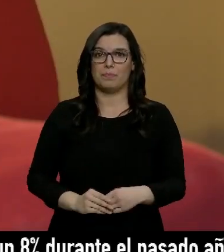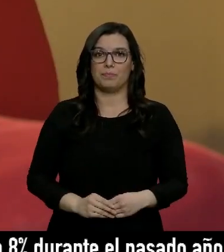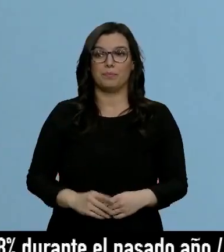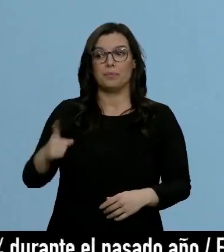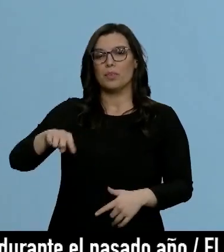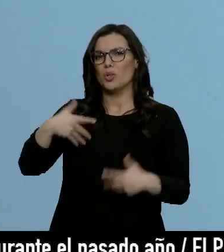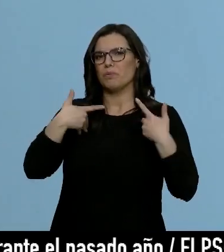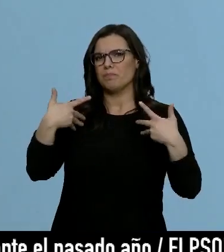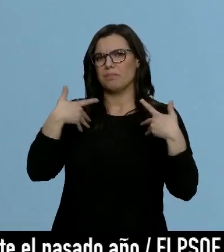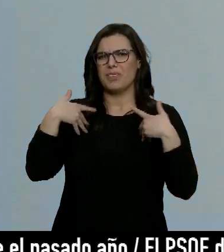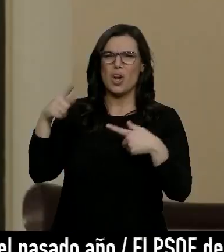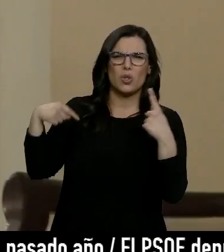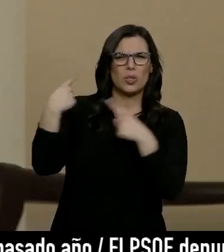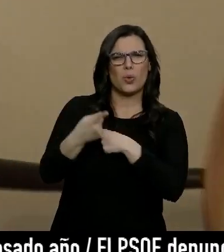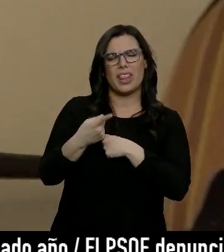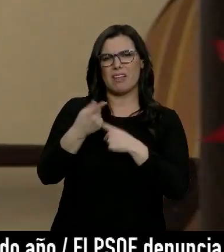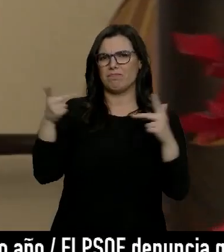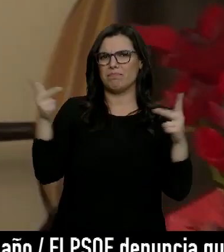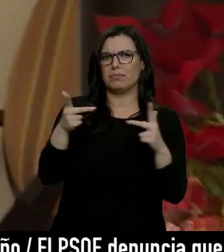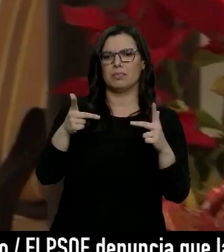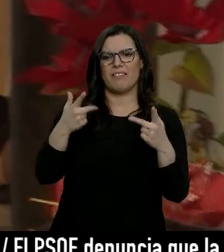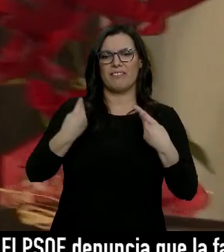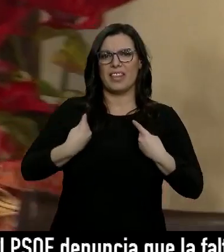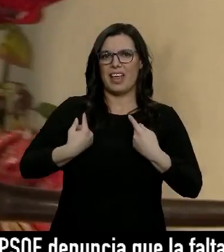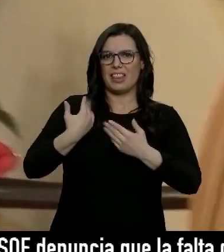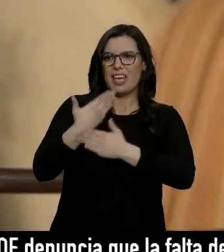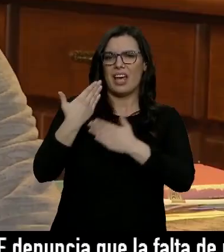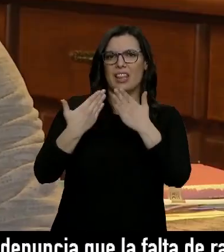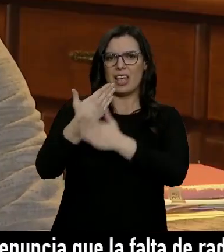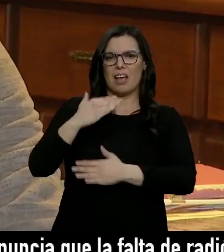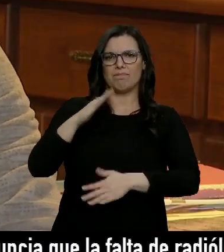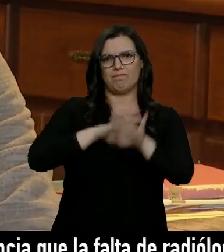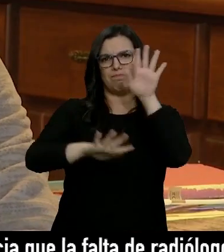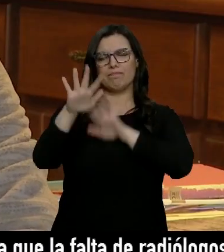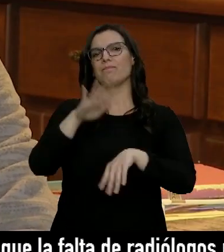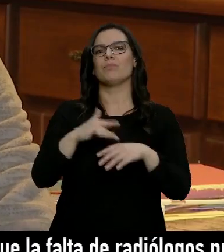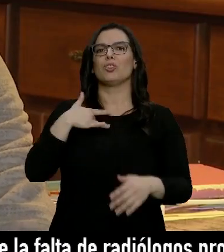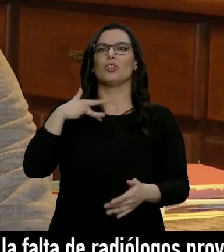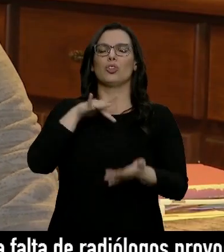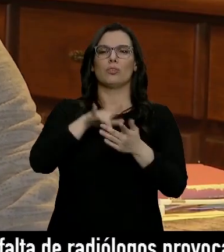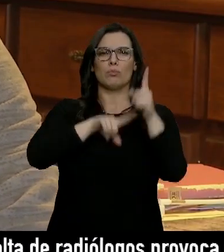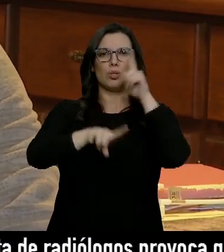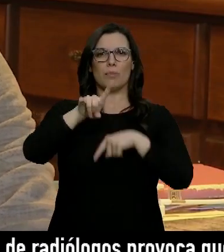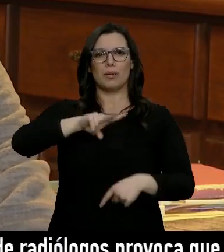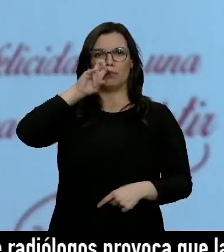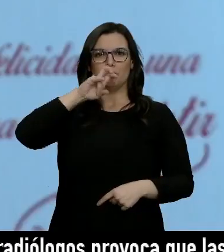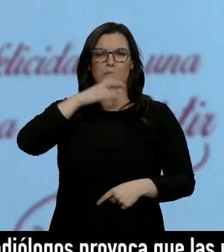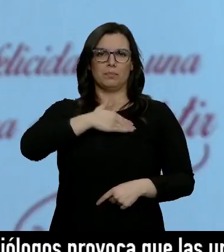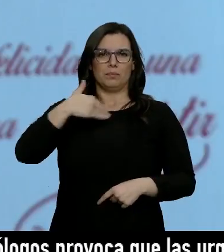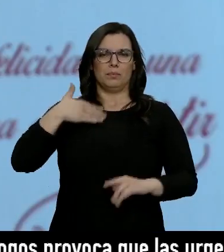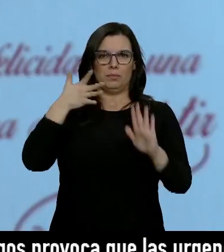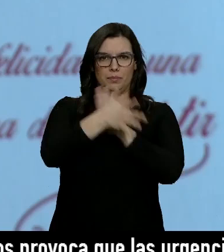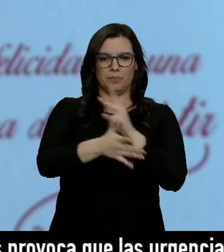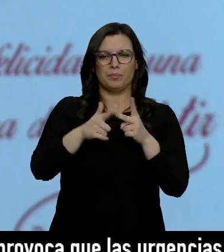Sufren infinidad de secuelas que complican mucho su día a día. Tengo una insuficiencia respiratoria crónica.